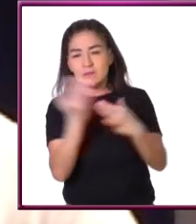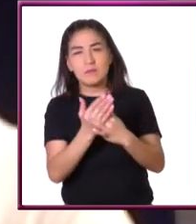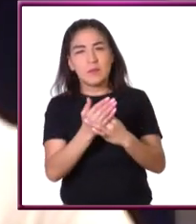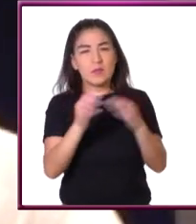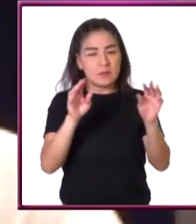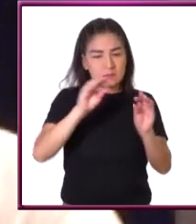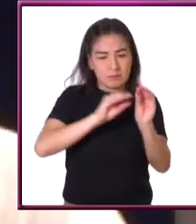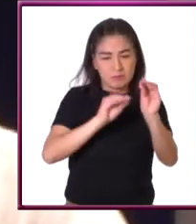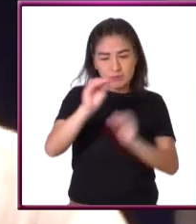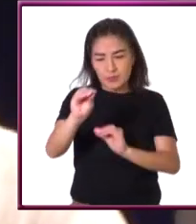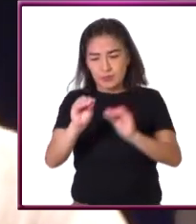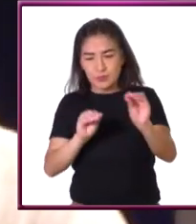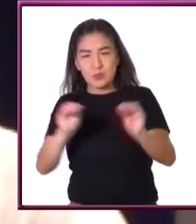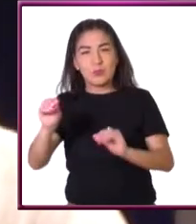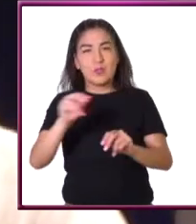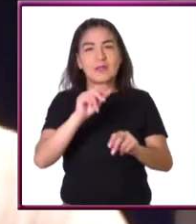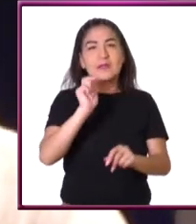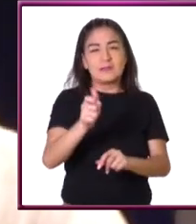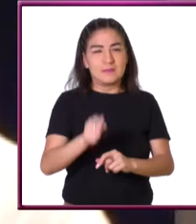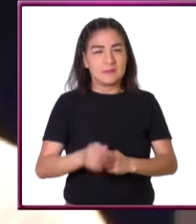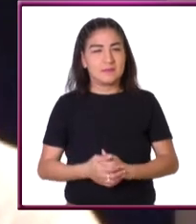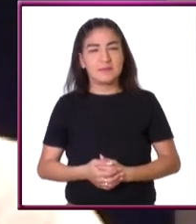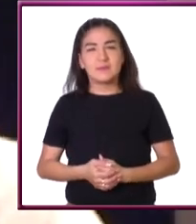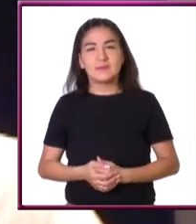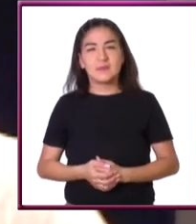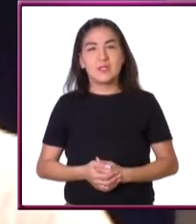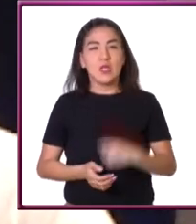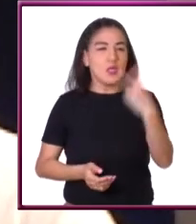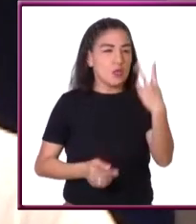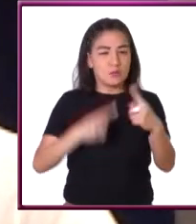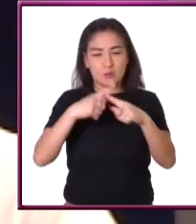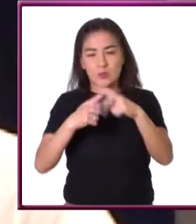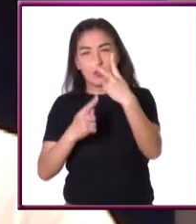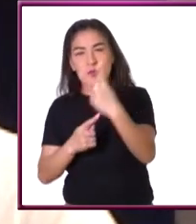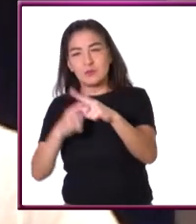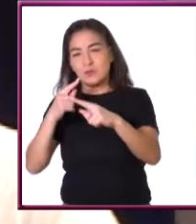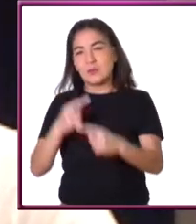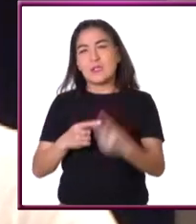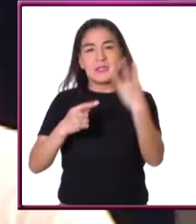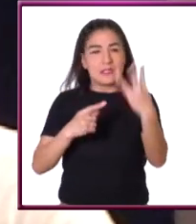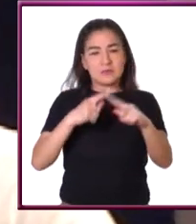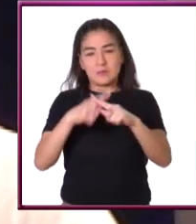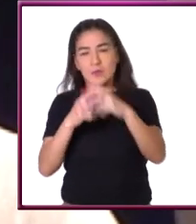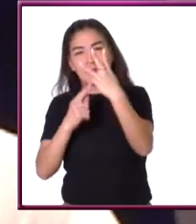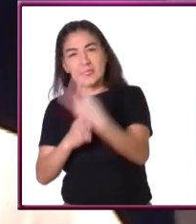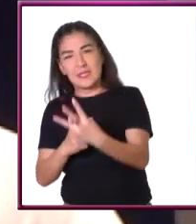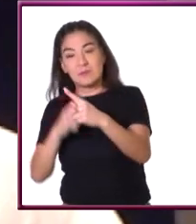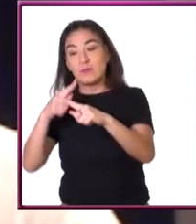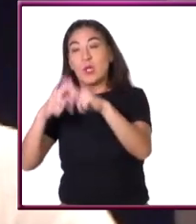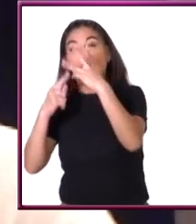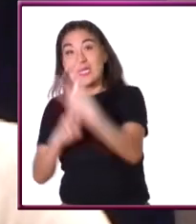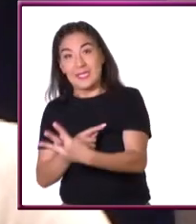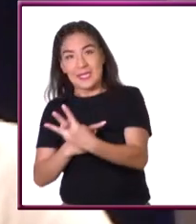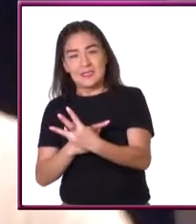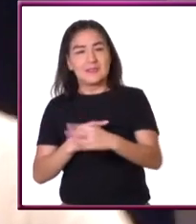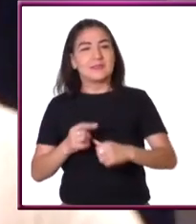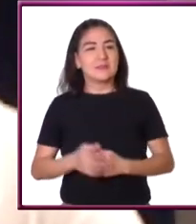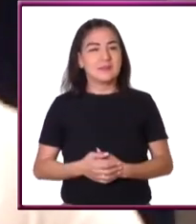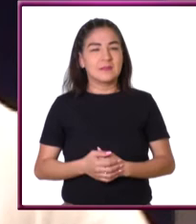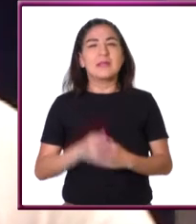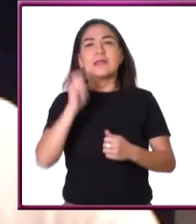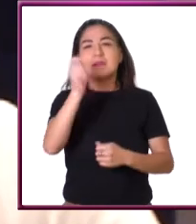descomponiendo en sus factores sería 2 por 2, por 3, por 3, por 3.